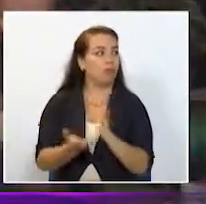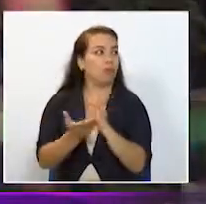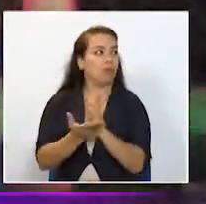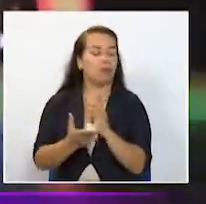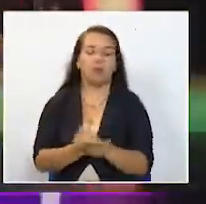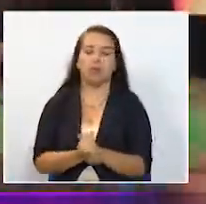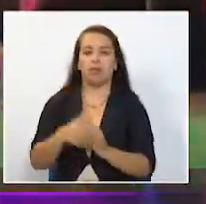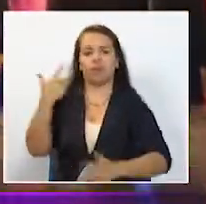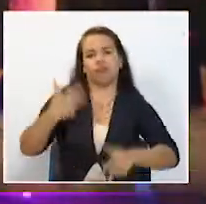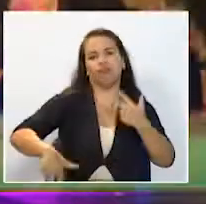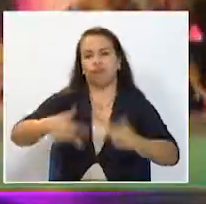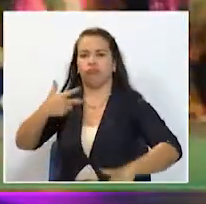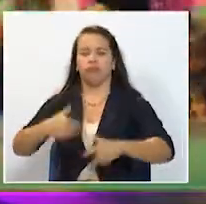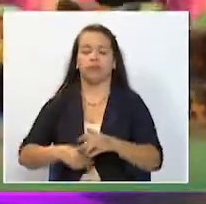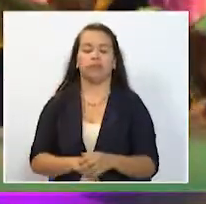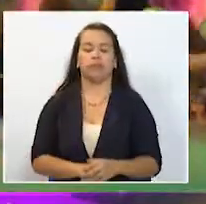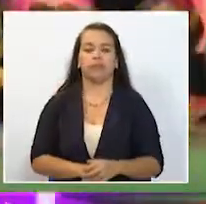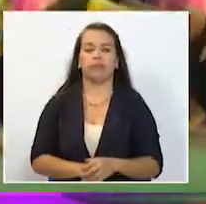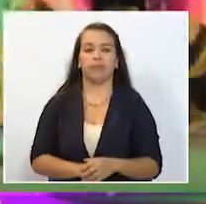estudiantes